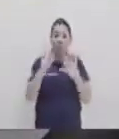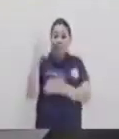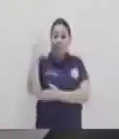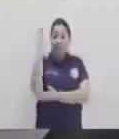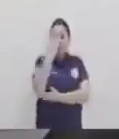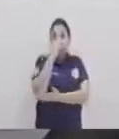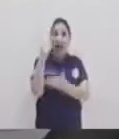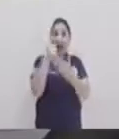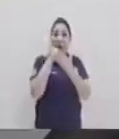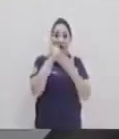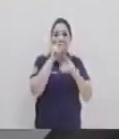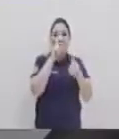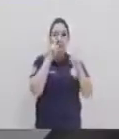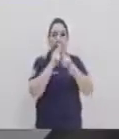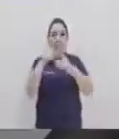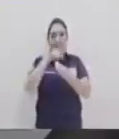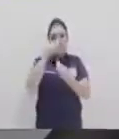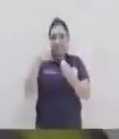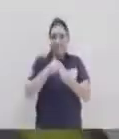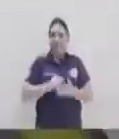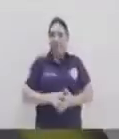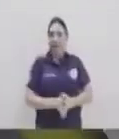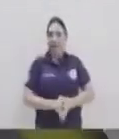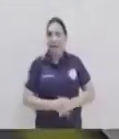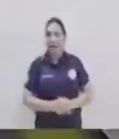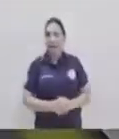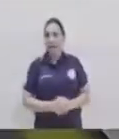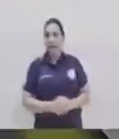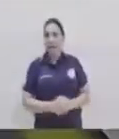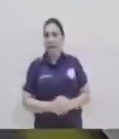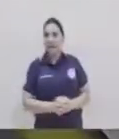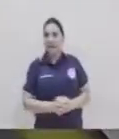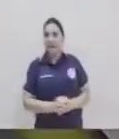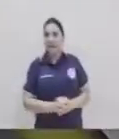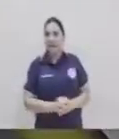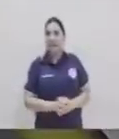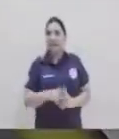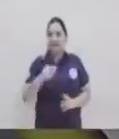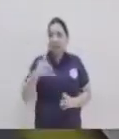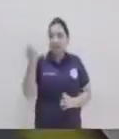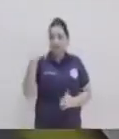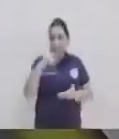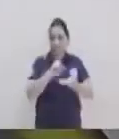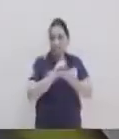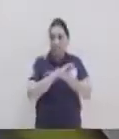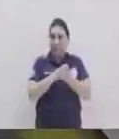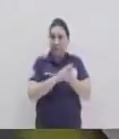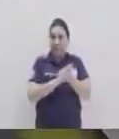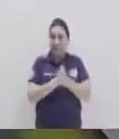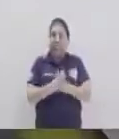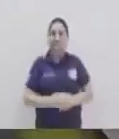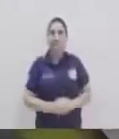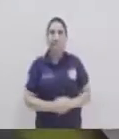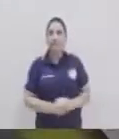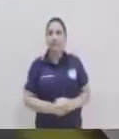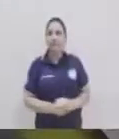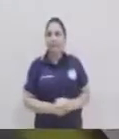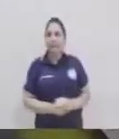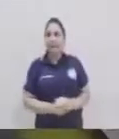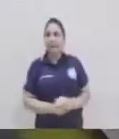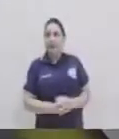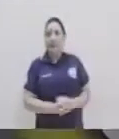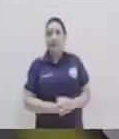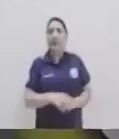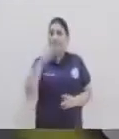naturaleza y con la ayuda de nuestra familia exacto bueno profe ahora lo voy a invitar a que nos desinfectemos las manos gracias